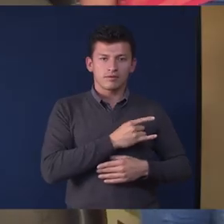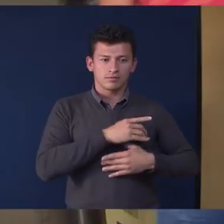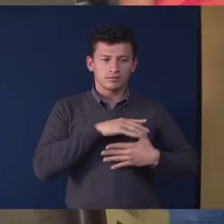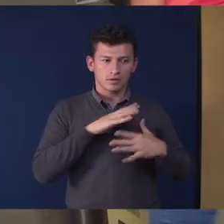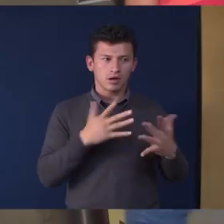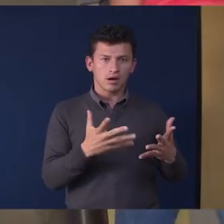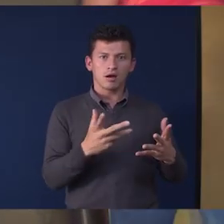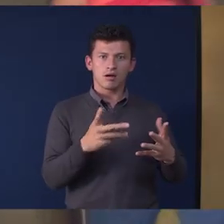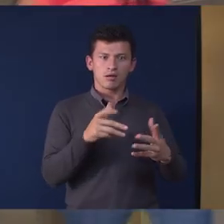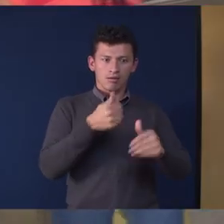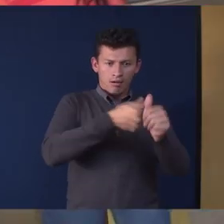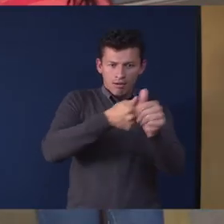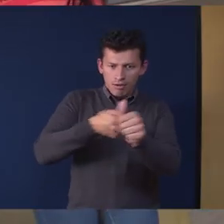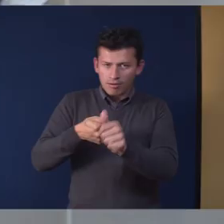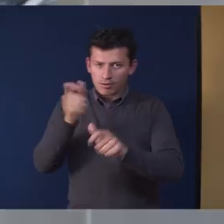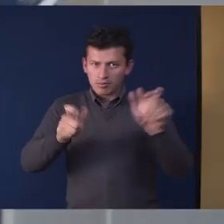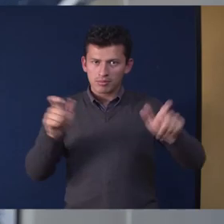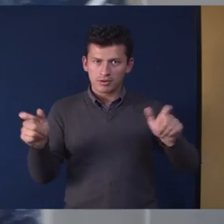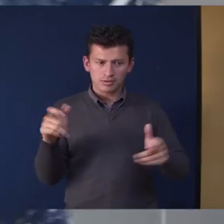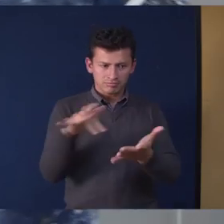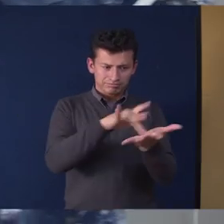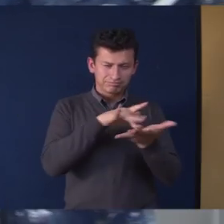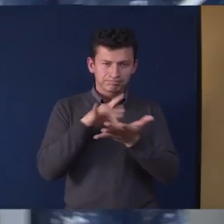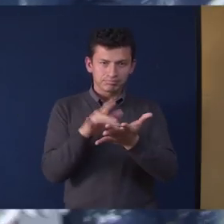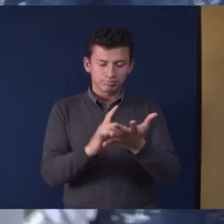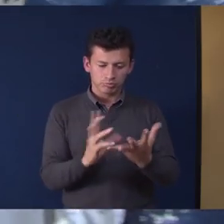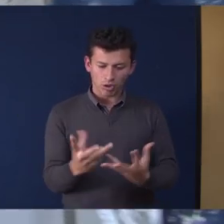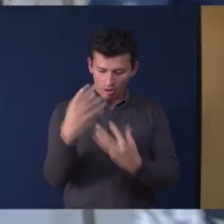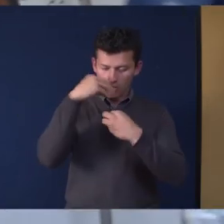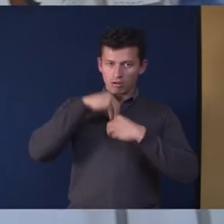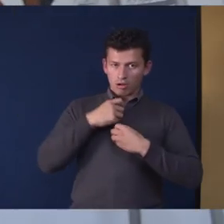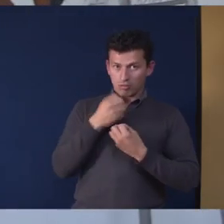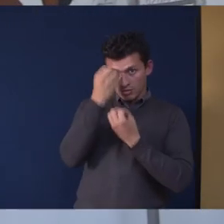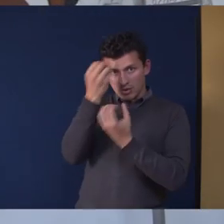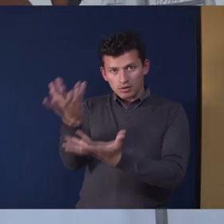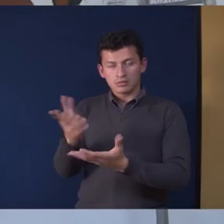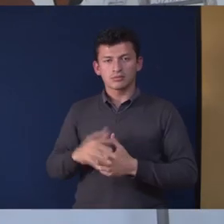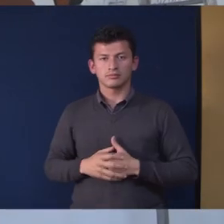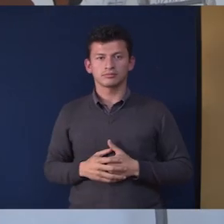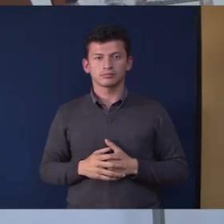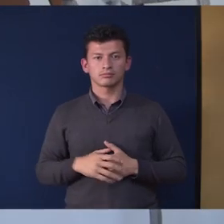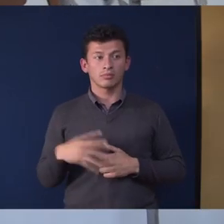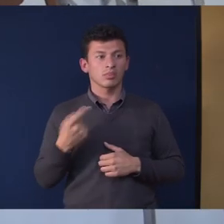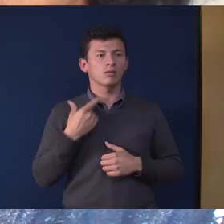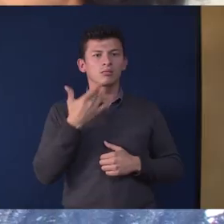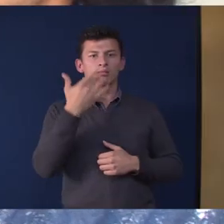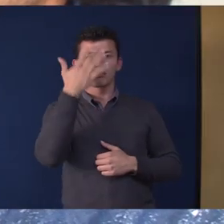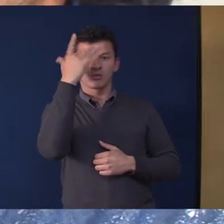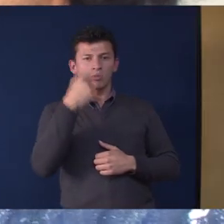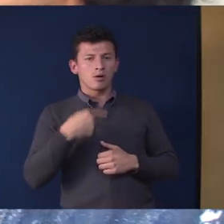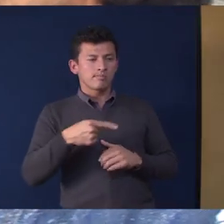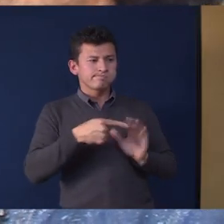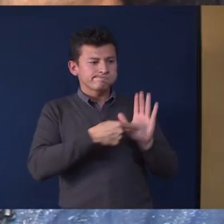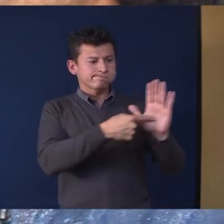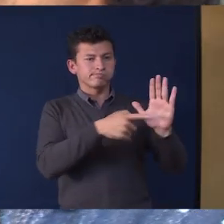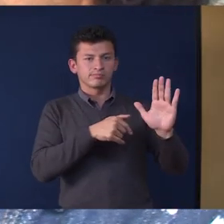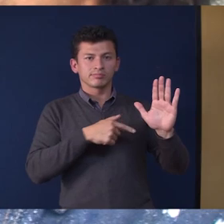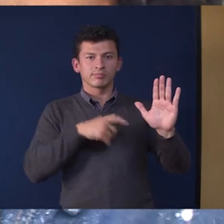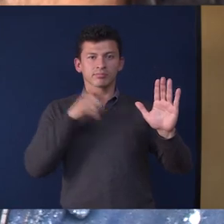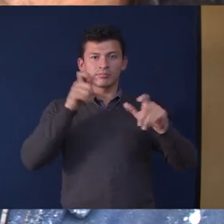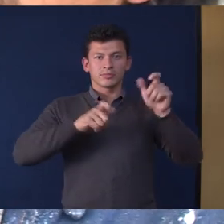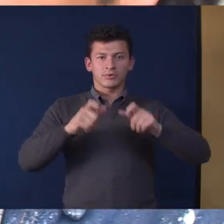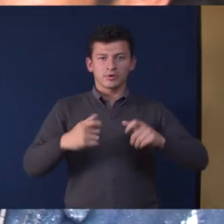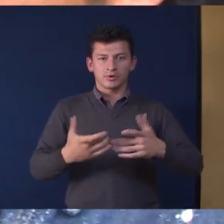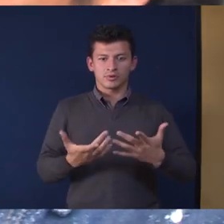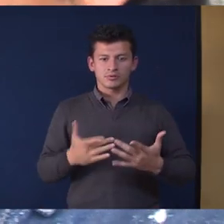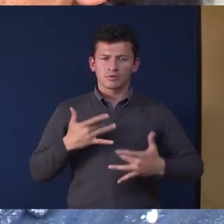lo que cada uno de nosotros merecemos como seres humanos. Porque eso refleja la personalidad, el espíritu, la manera de pensar,